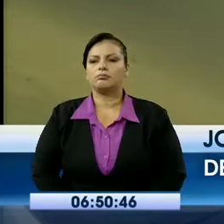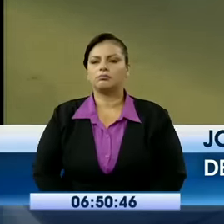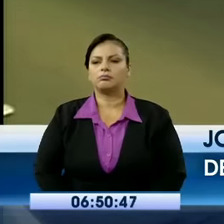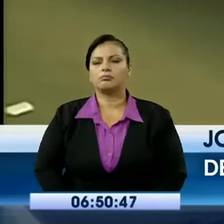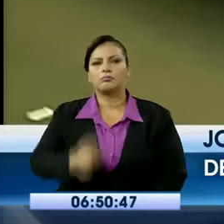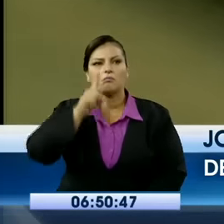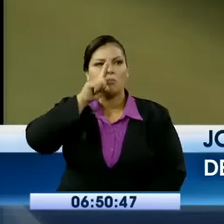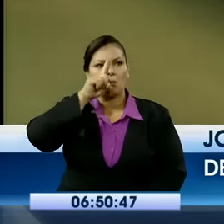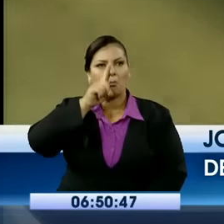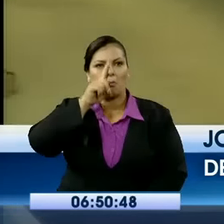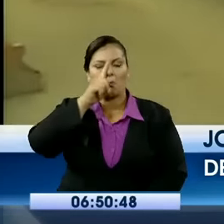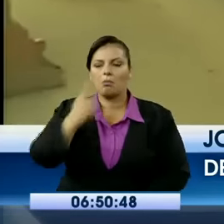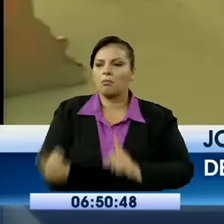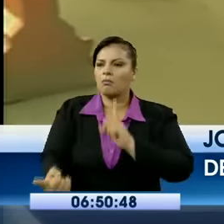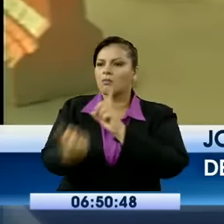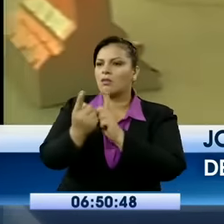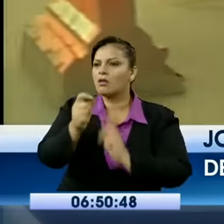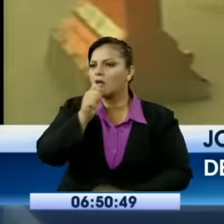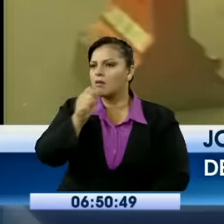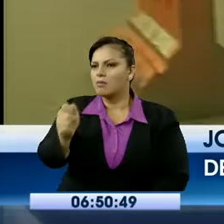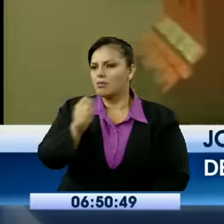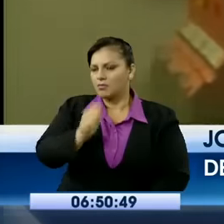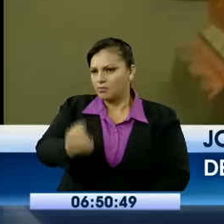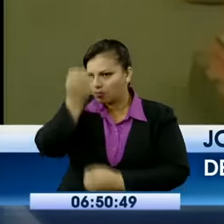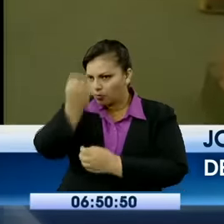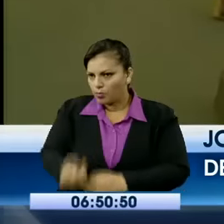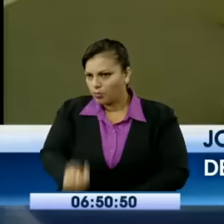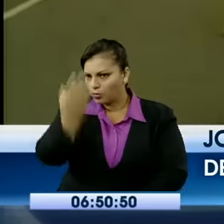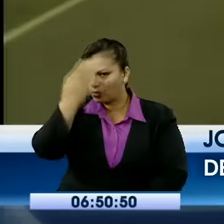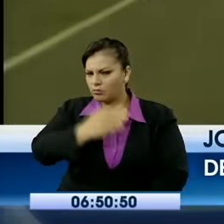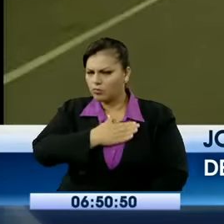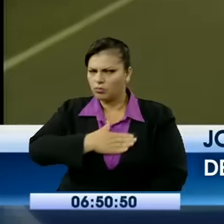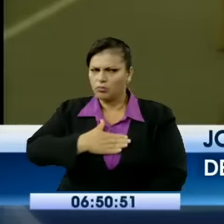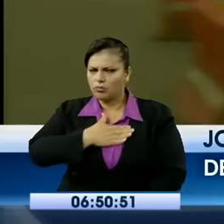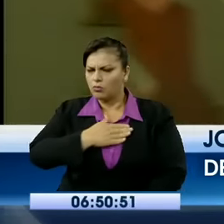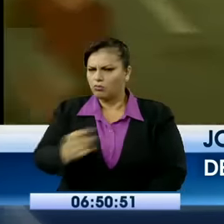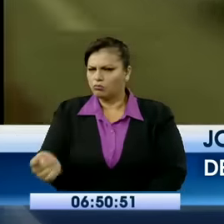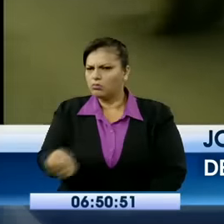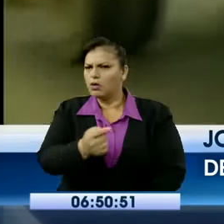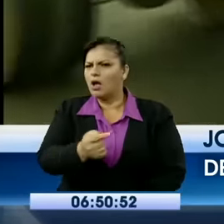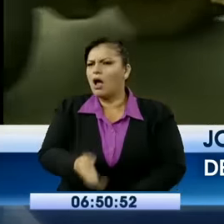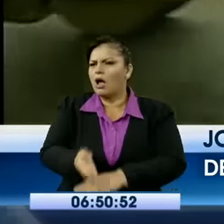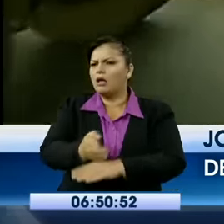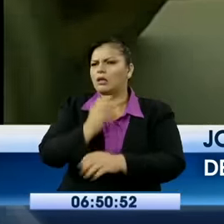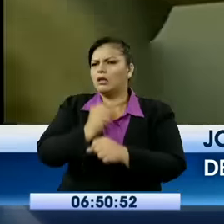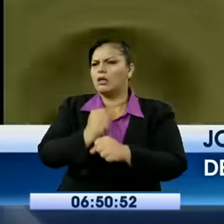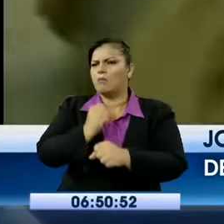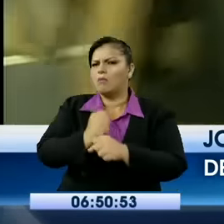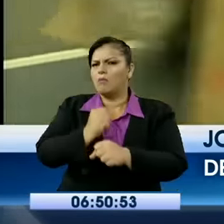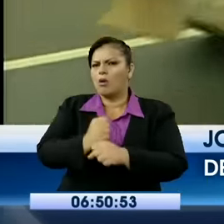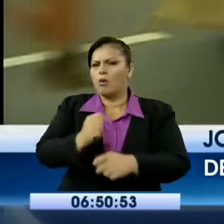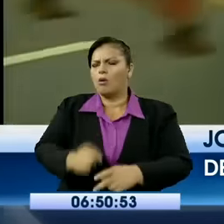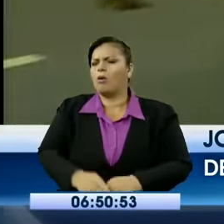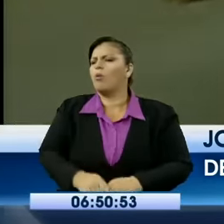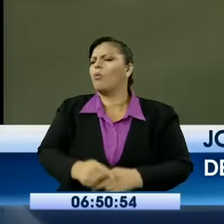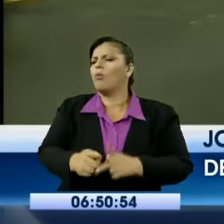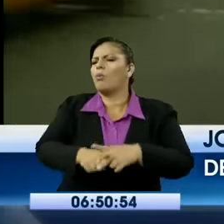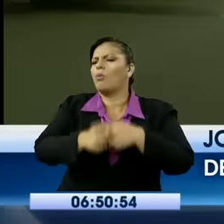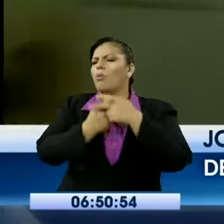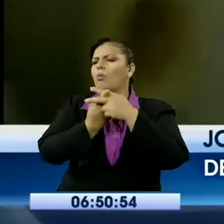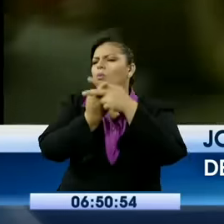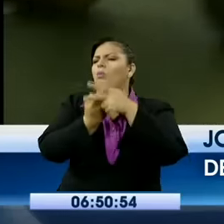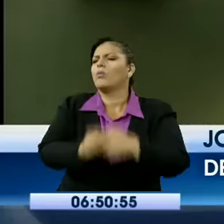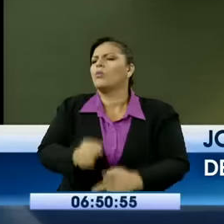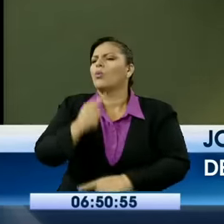se realiza acá, para que nos despeje varias dudas. Muy buenos días, ¿nos podrías recordar cuándo iniciaron los trabajos en los tres puentes de este sector